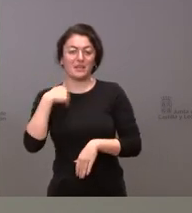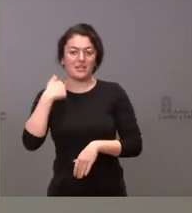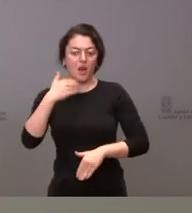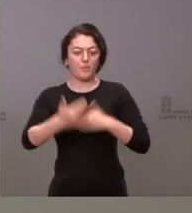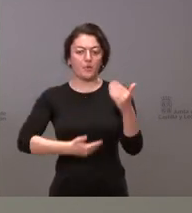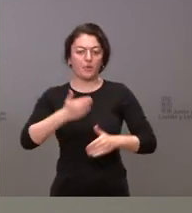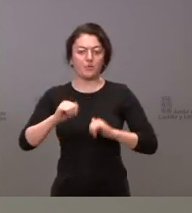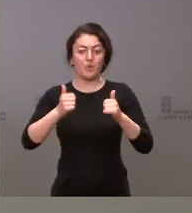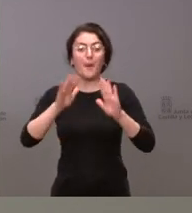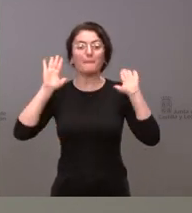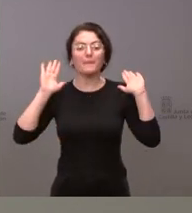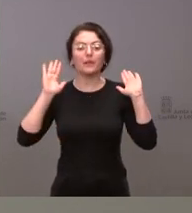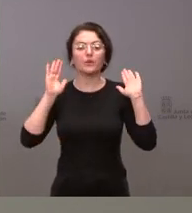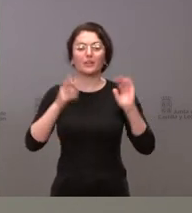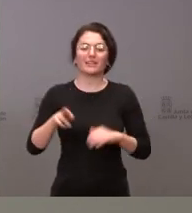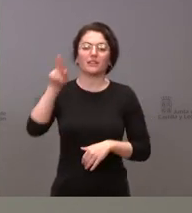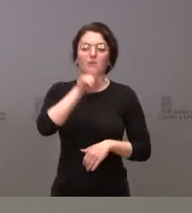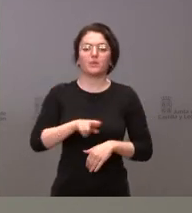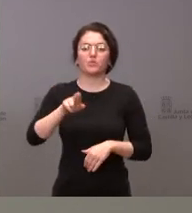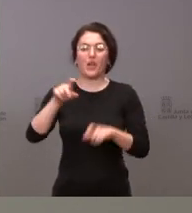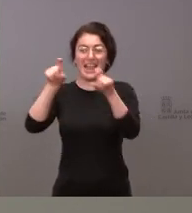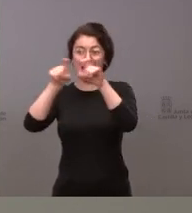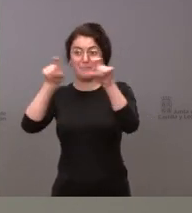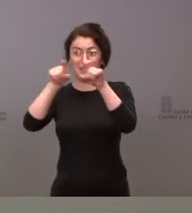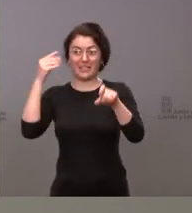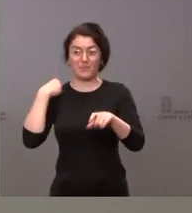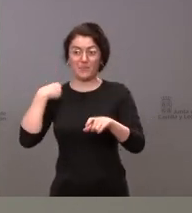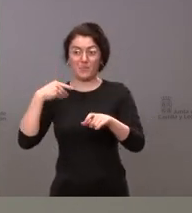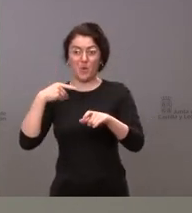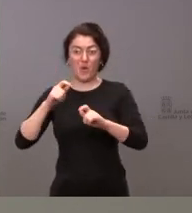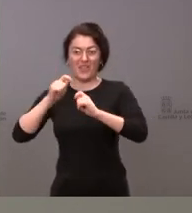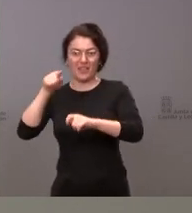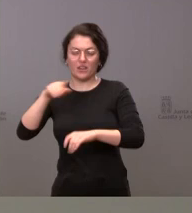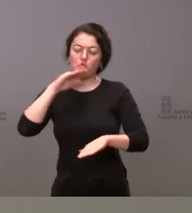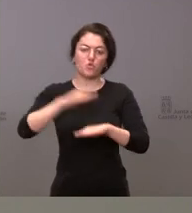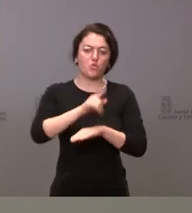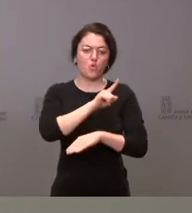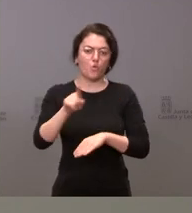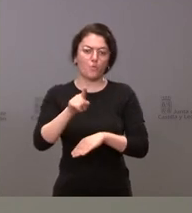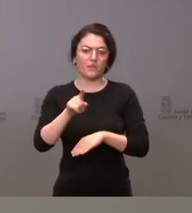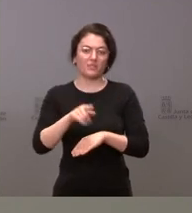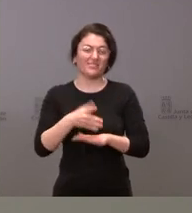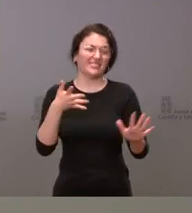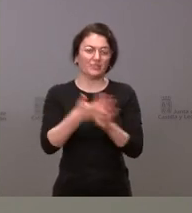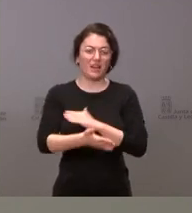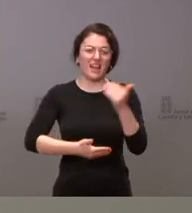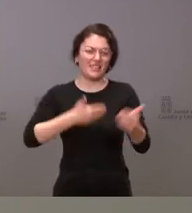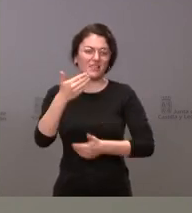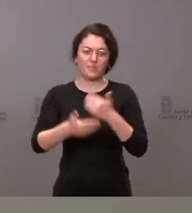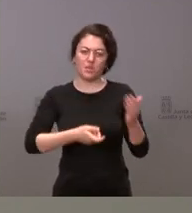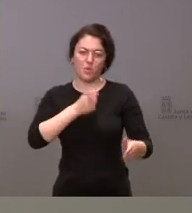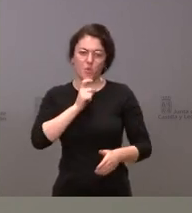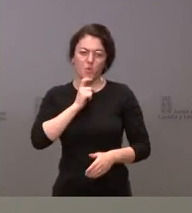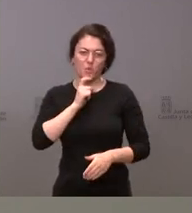que fue el incumulimiento de la empresa y luego la restricción de esa resolución, pues sí es un trámite complejo que ha tenido sus tiempos. Pero vamos, va